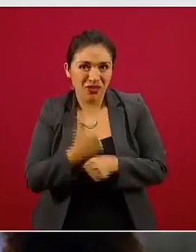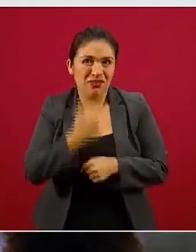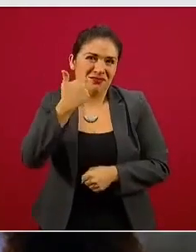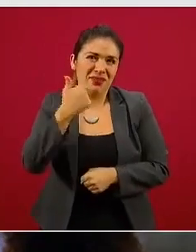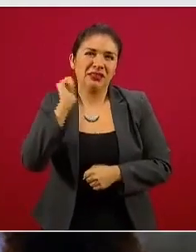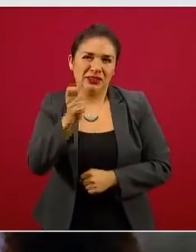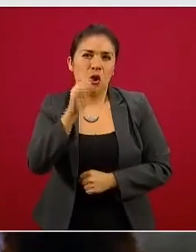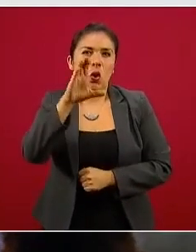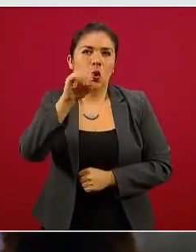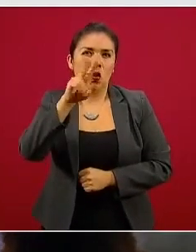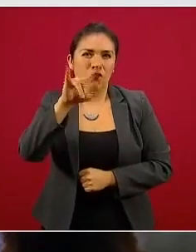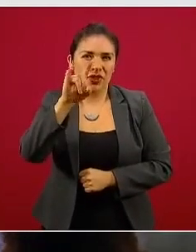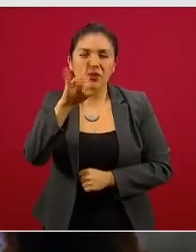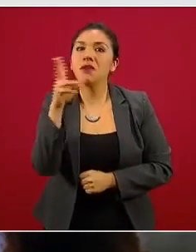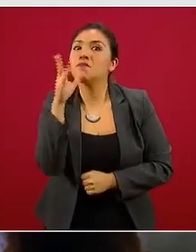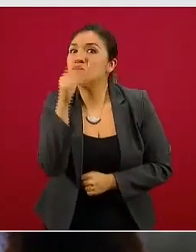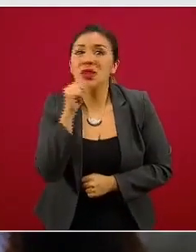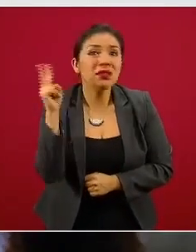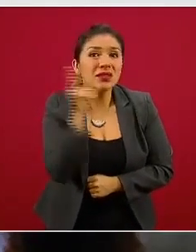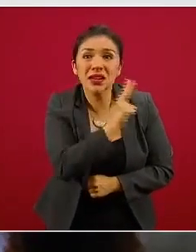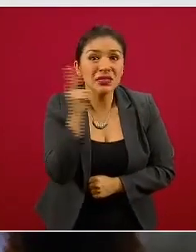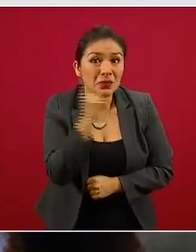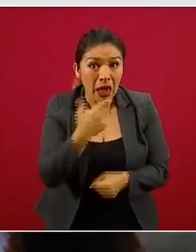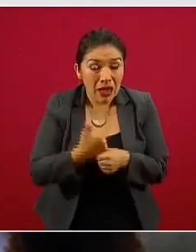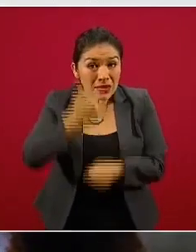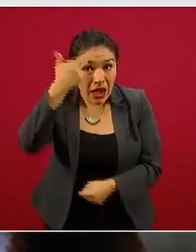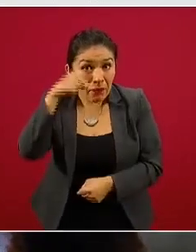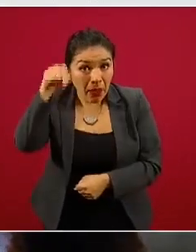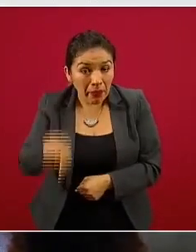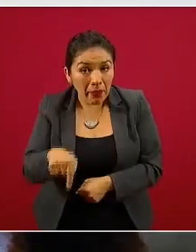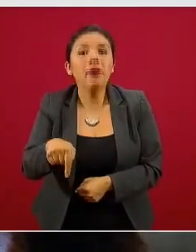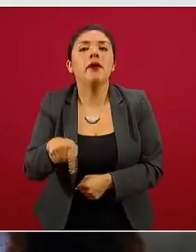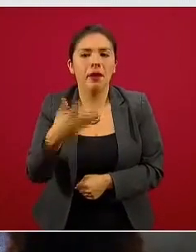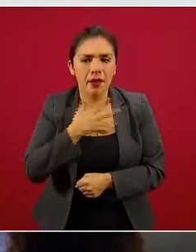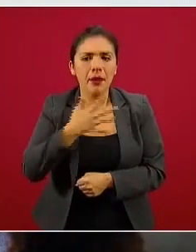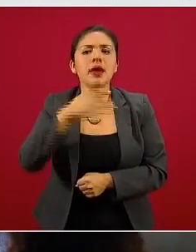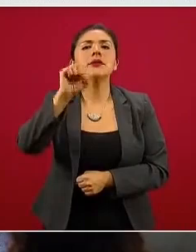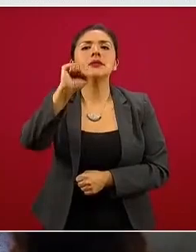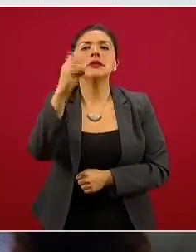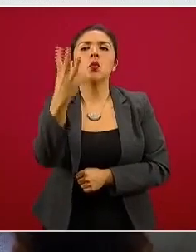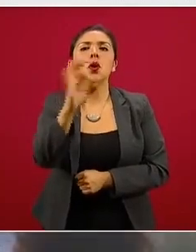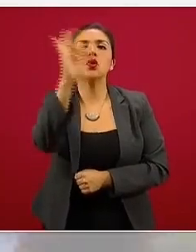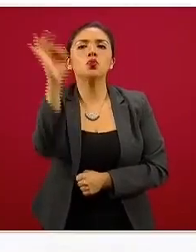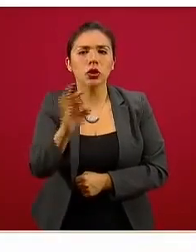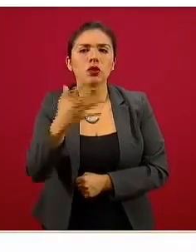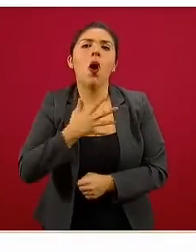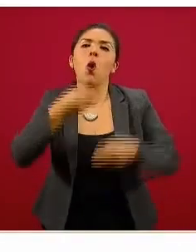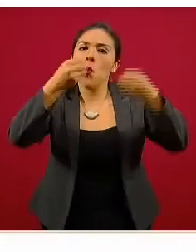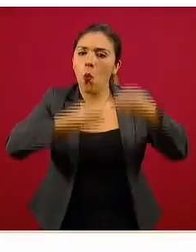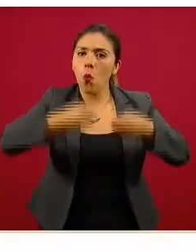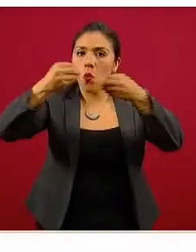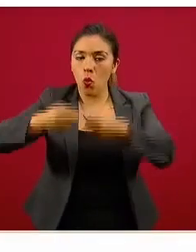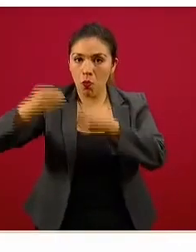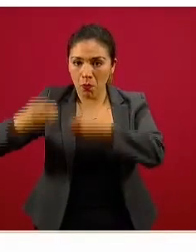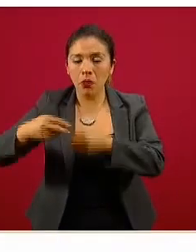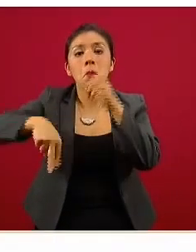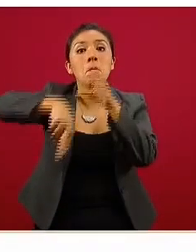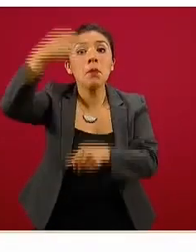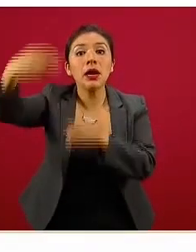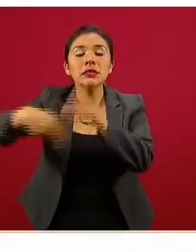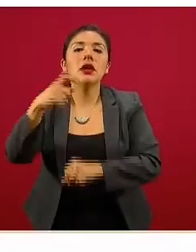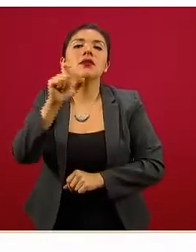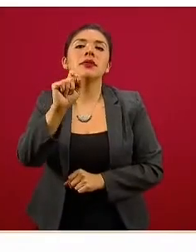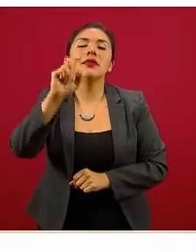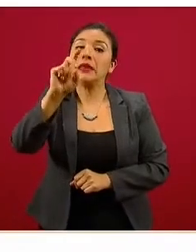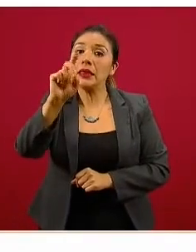con insuficiencia respiratoria aguda grave, 64 por ciento están ocupados y resta 36